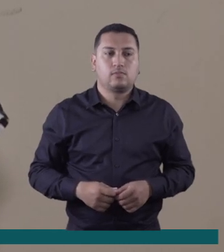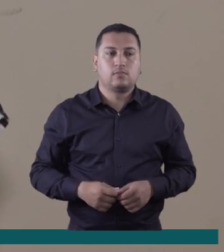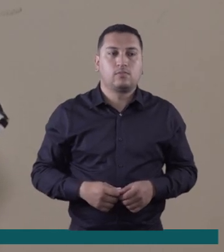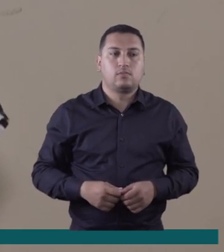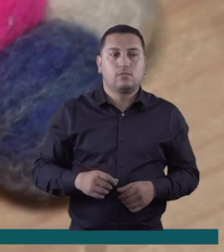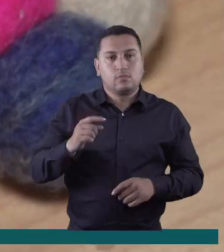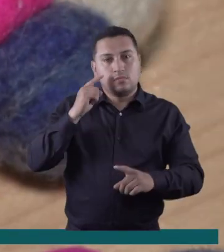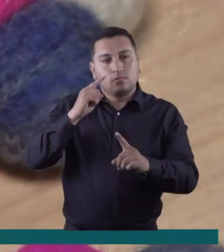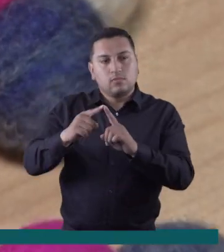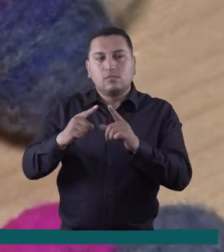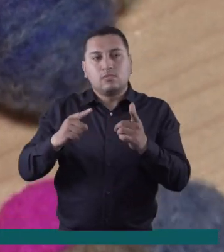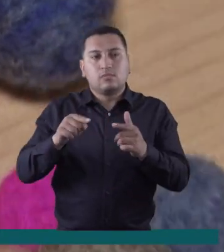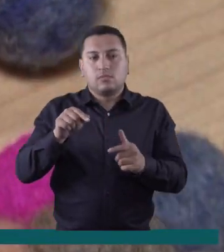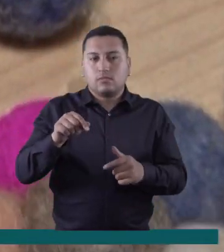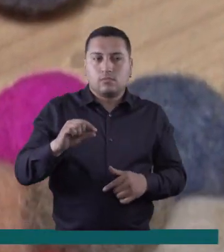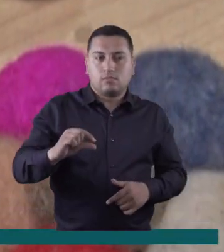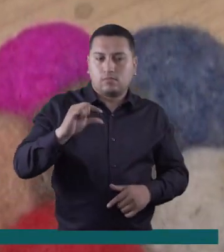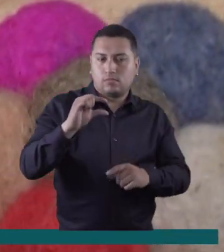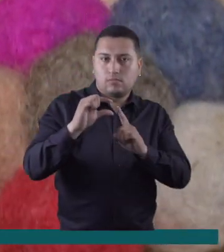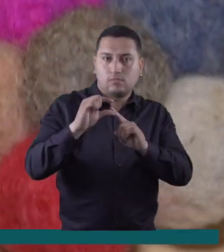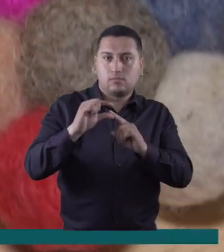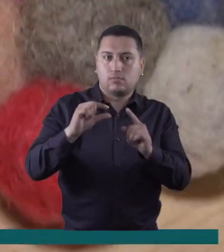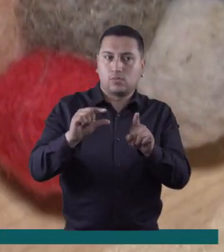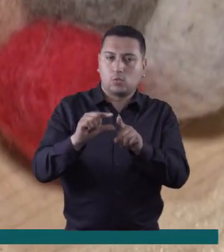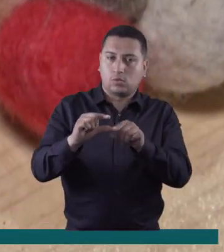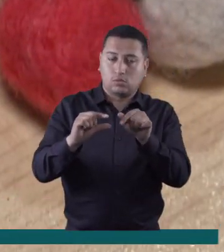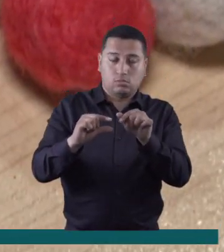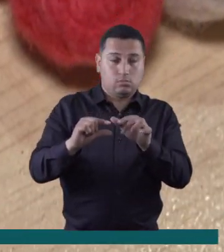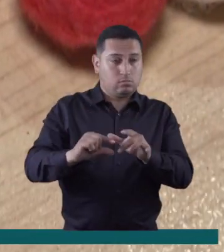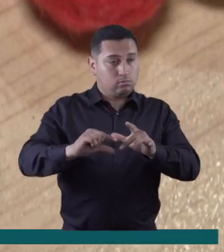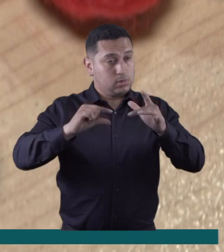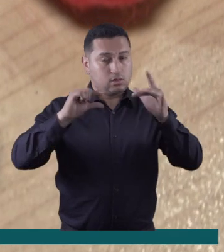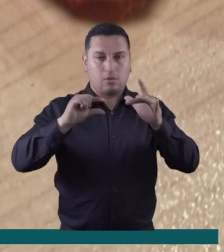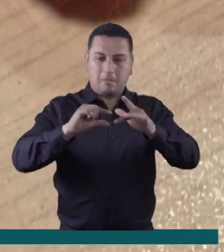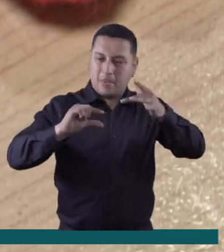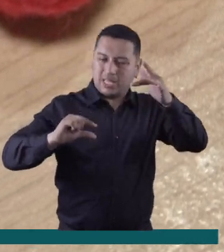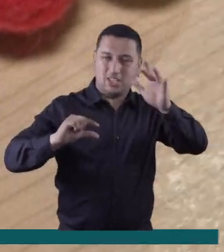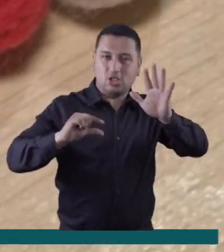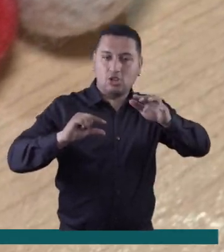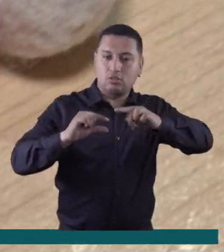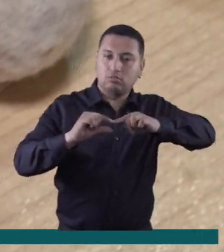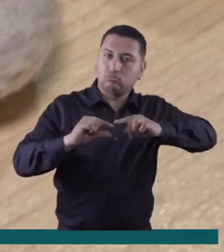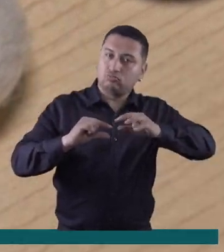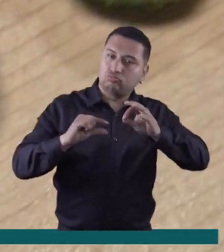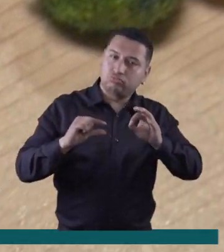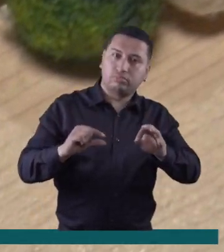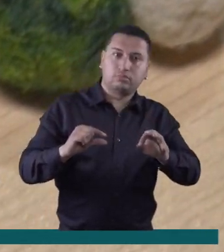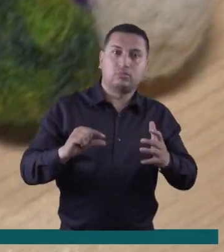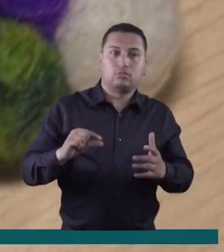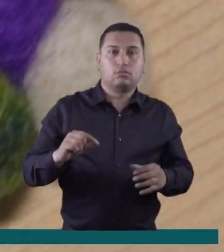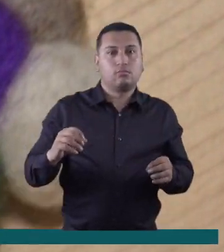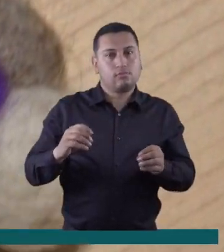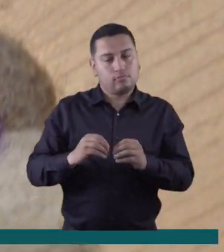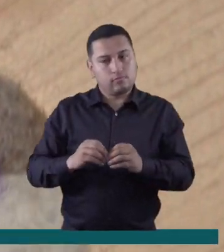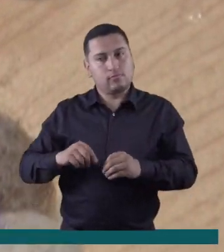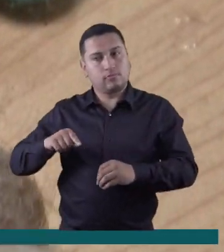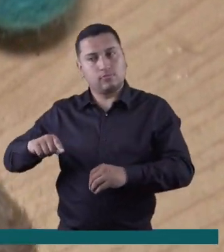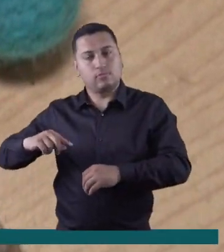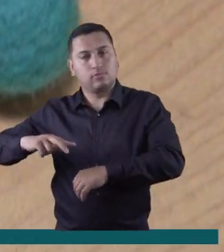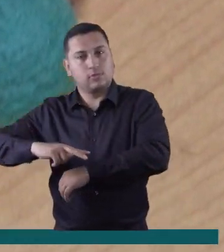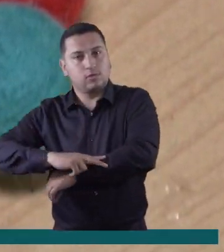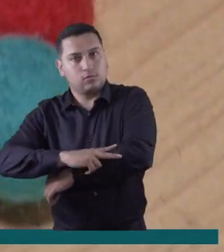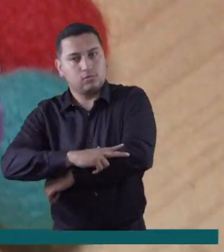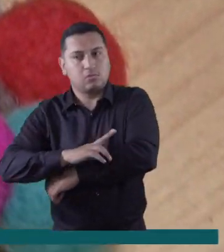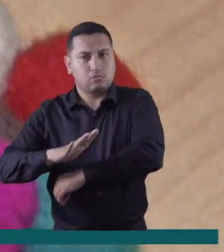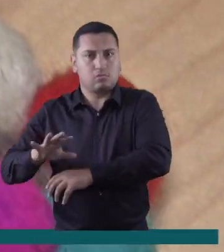darle el valor de joya, de piedra preciosa precisamente y responsable porque